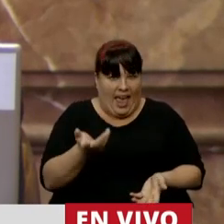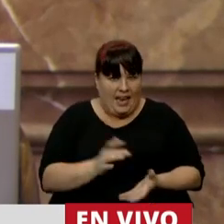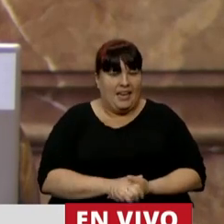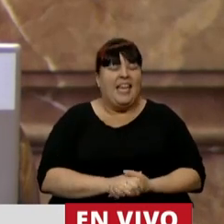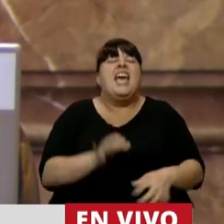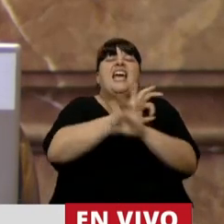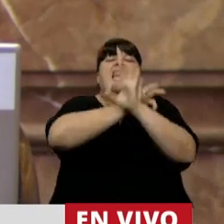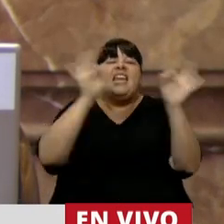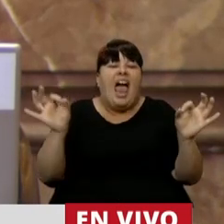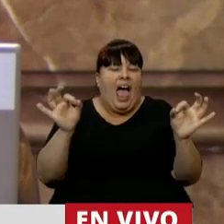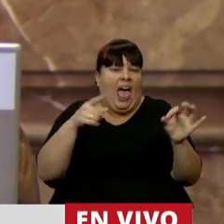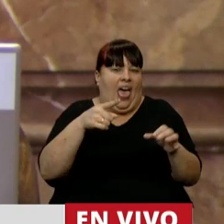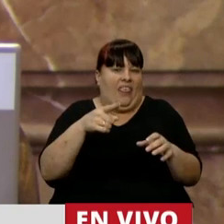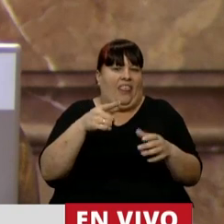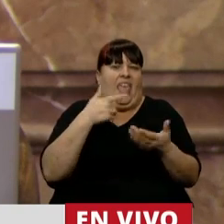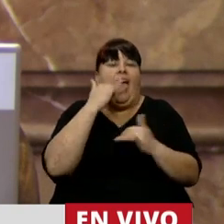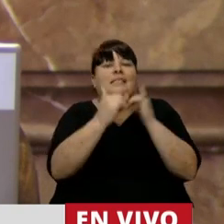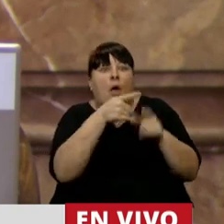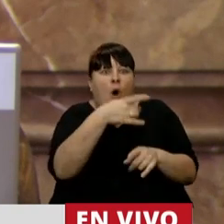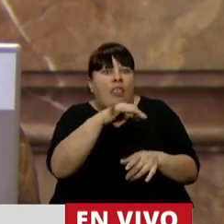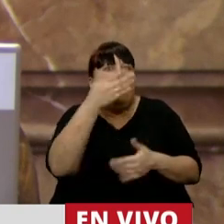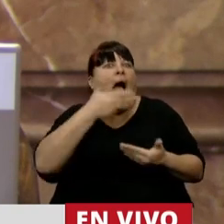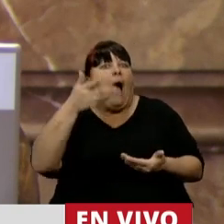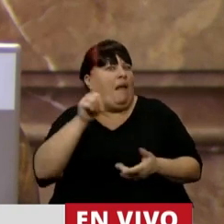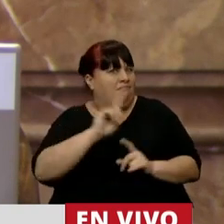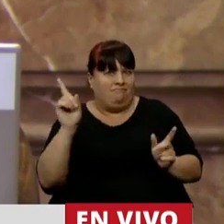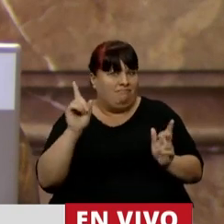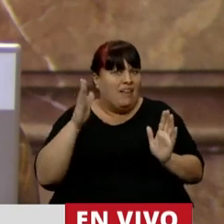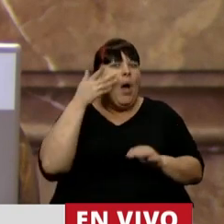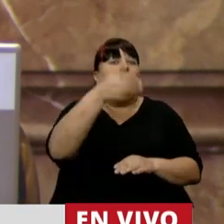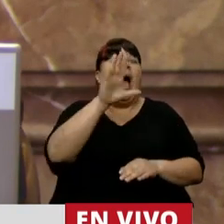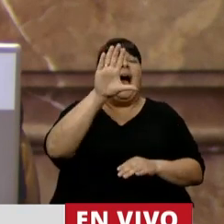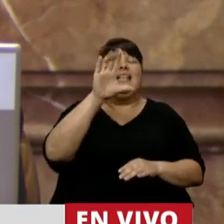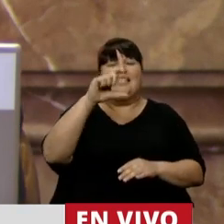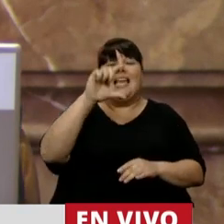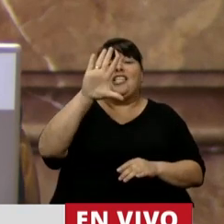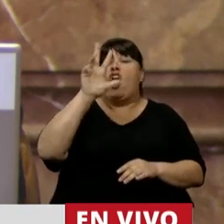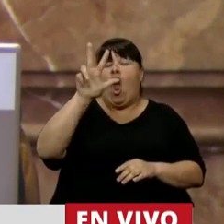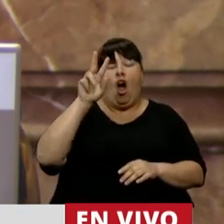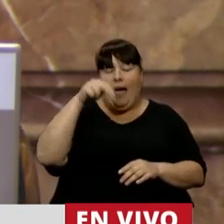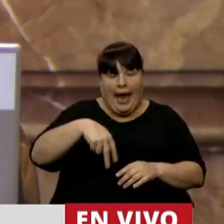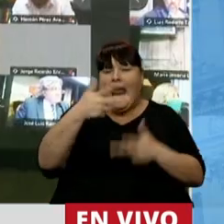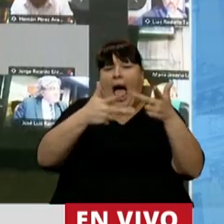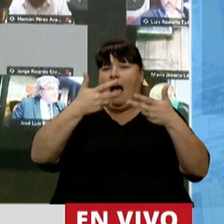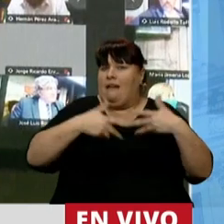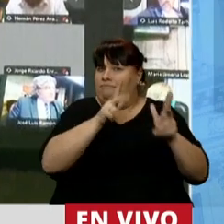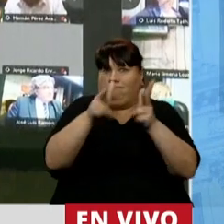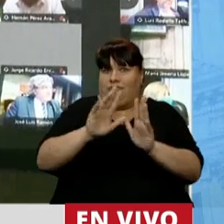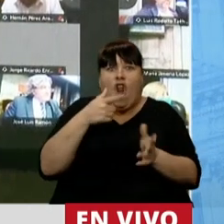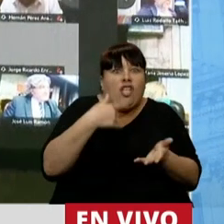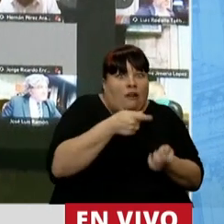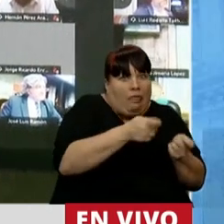Y nadie les da libreto a los que van a C5N. Por eso, señor presidente,